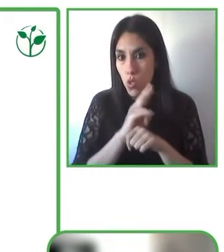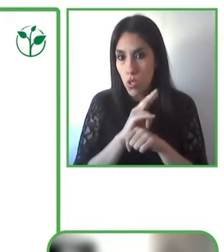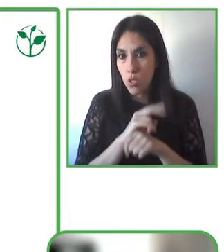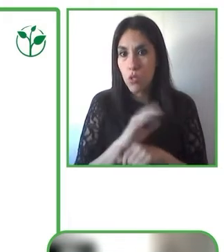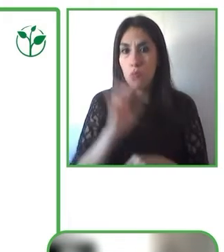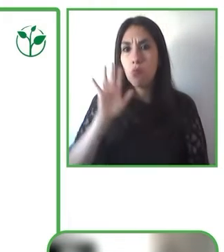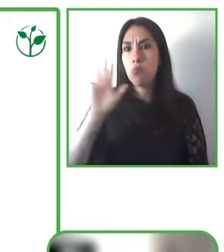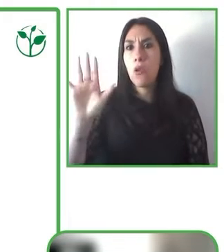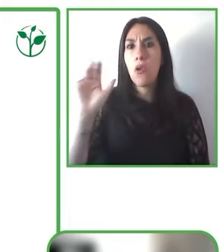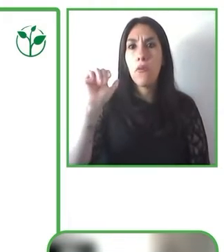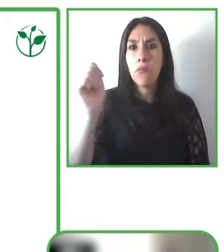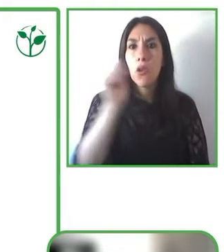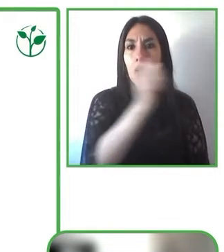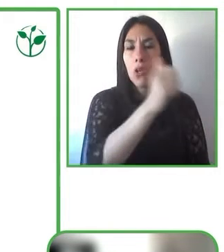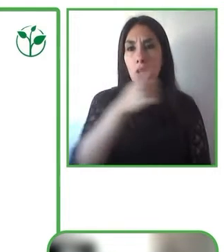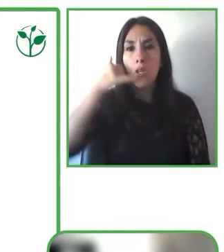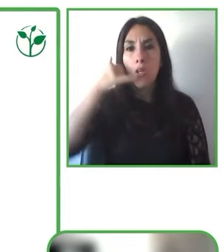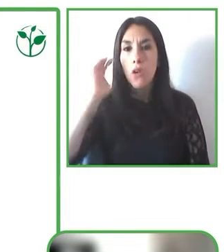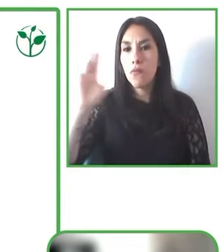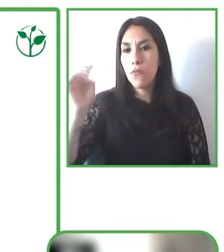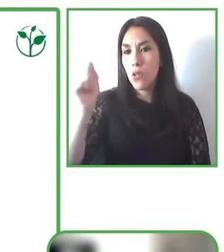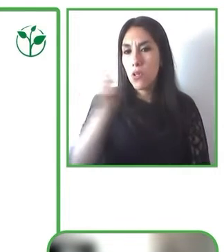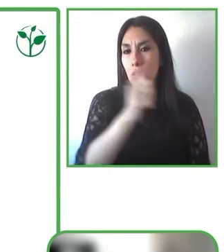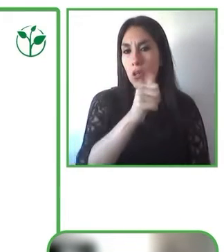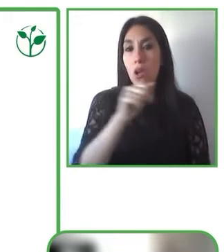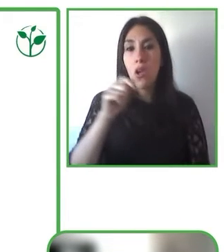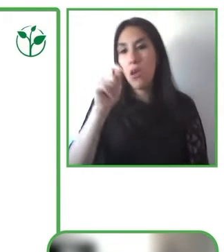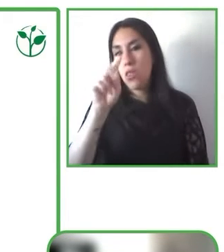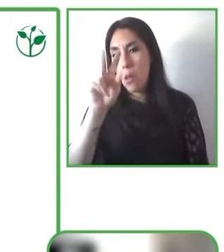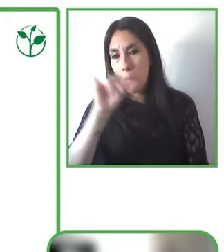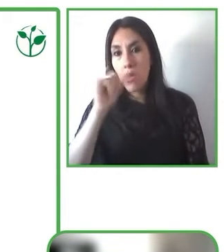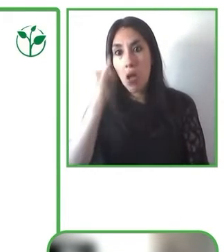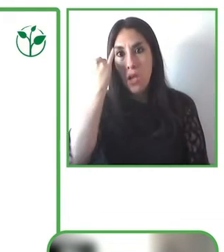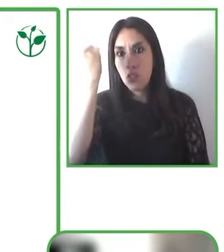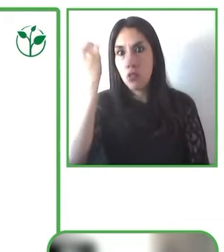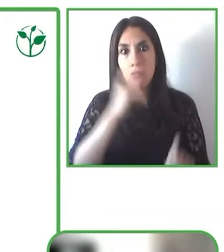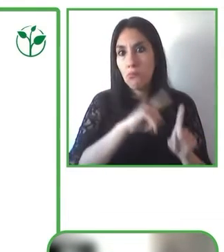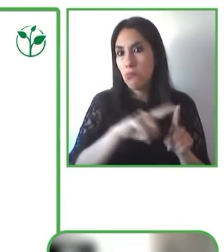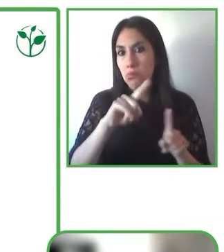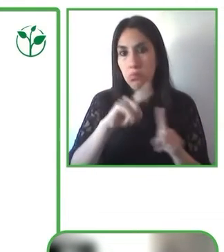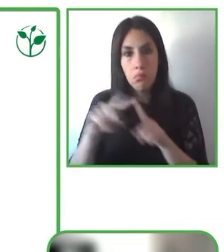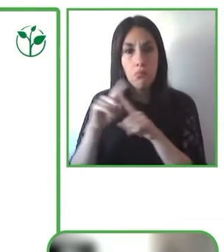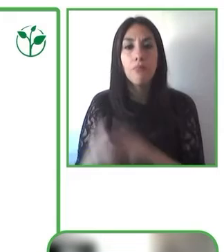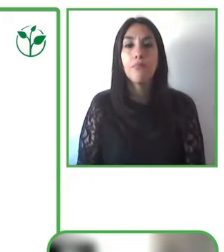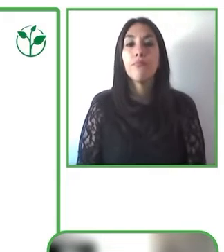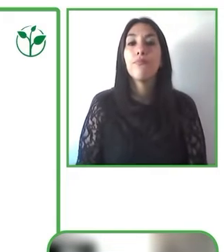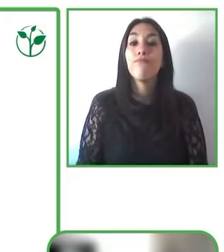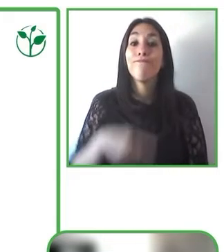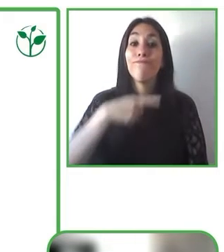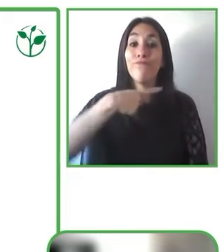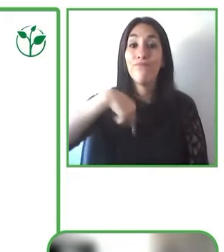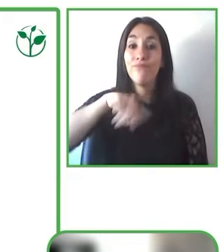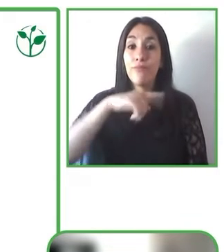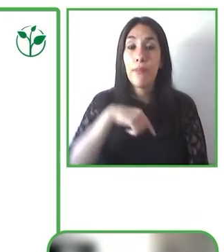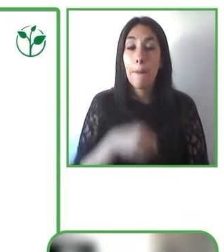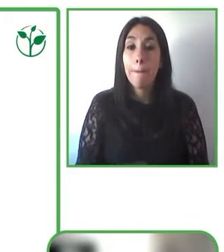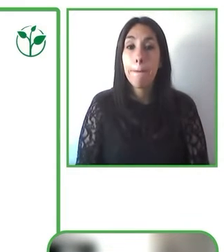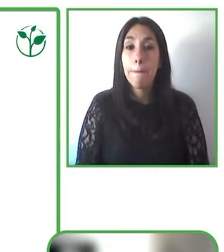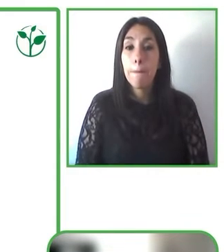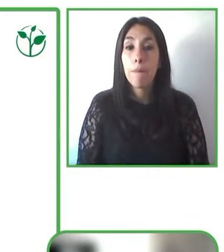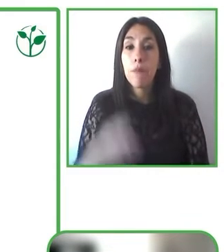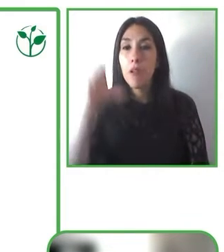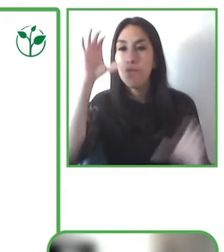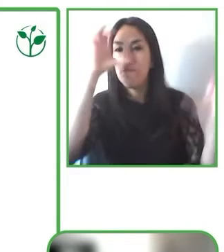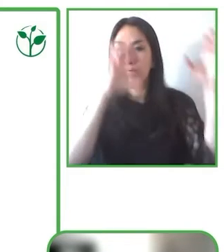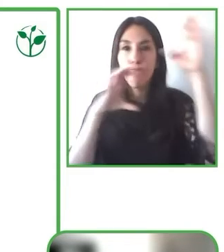nosotros buscamos ayudar a los consumidores a encontrar los dispositivos que